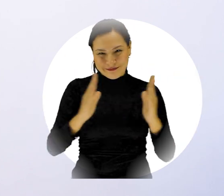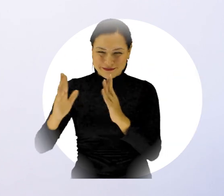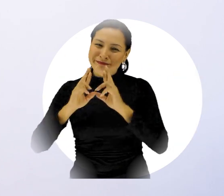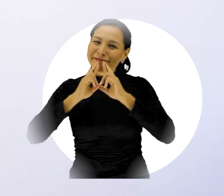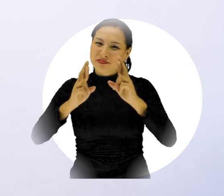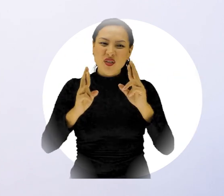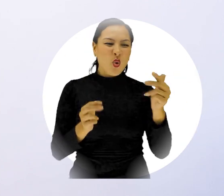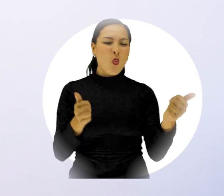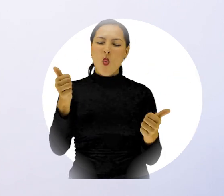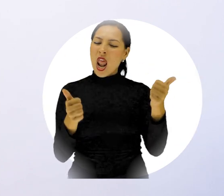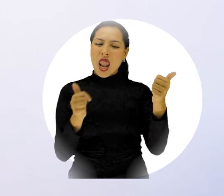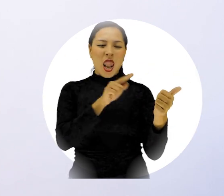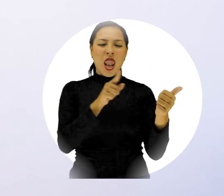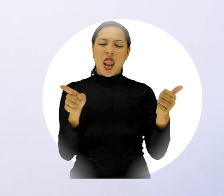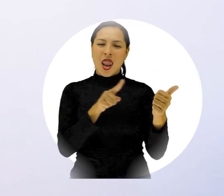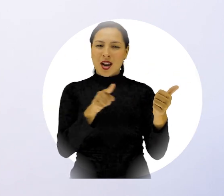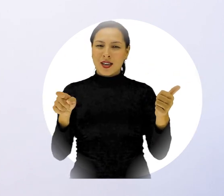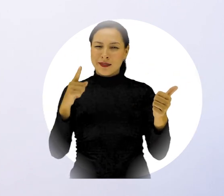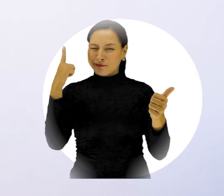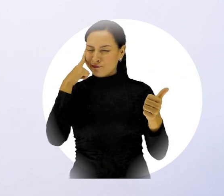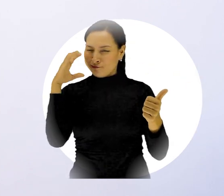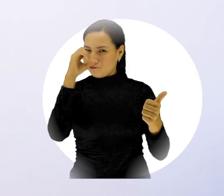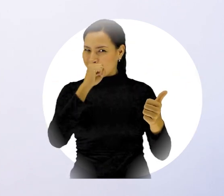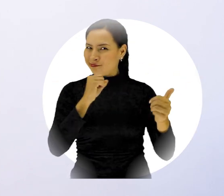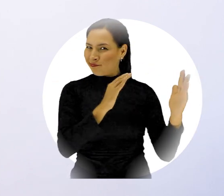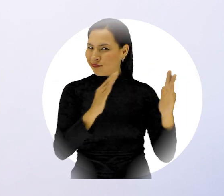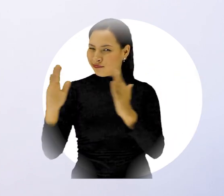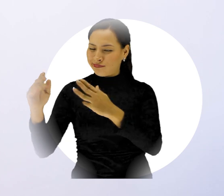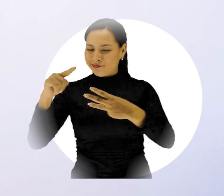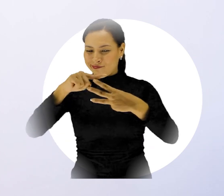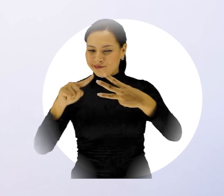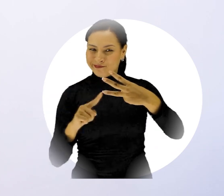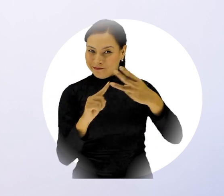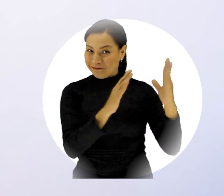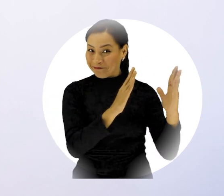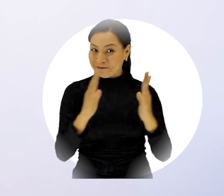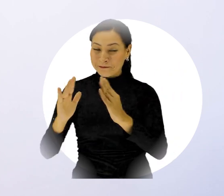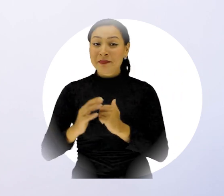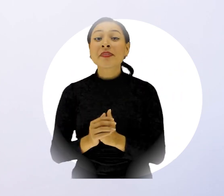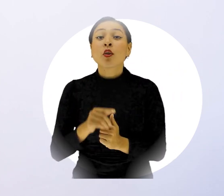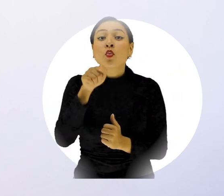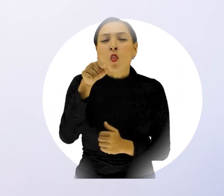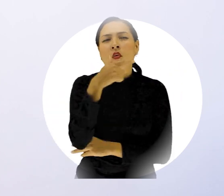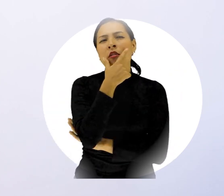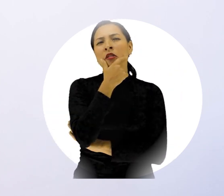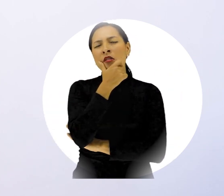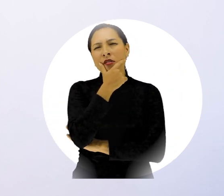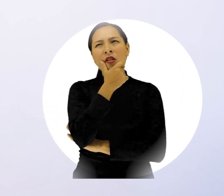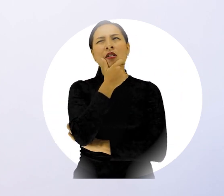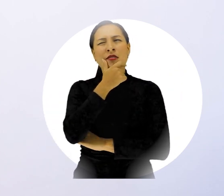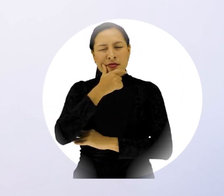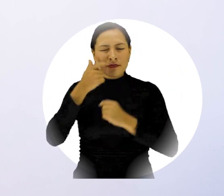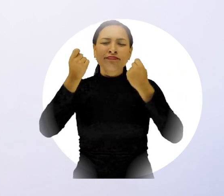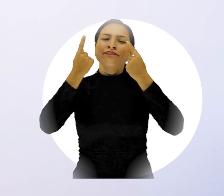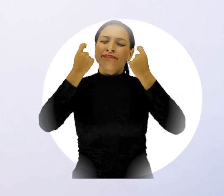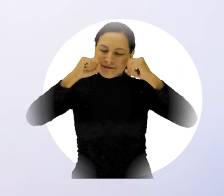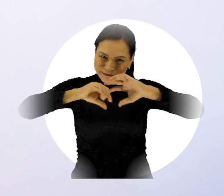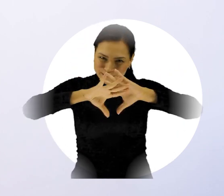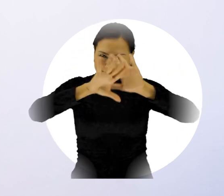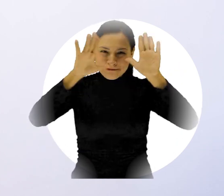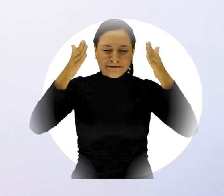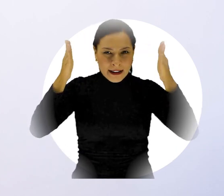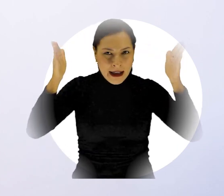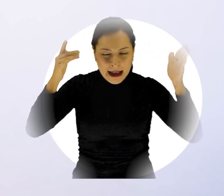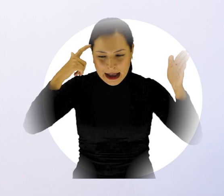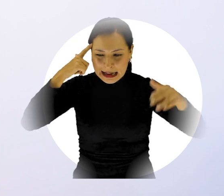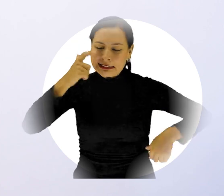es la respuesta acertada para esta inquietud en tres pasos, pues estoy segura de que después de ver este video tendrás un panorama mucho más claro y tomarás